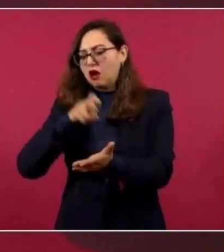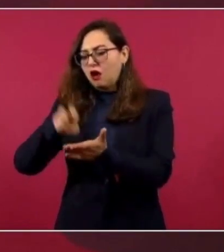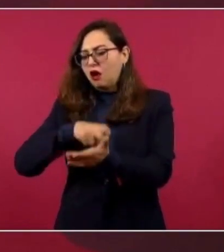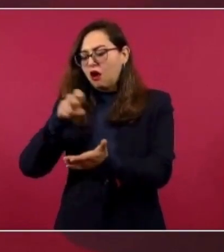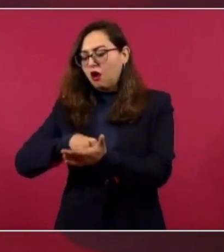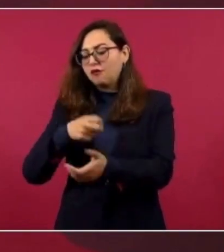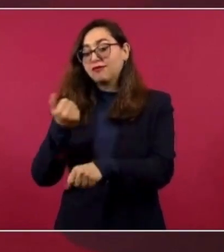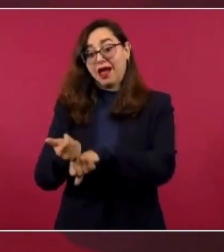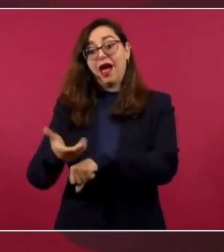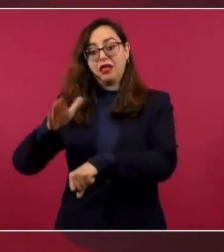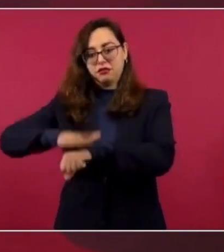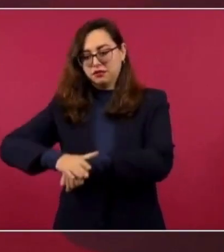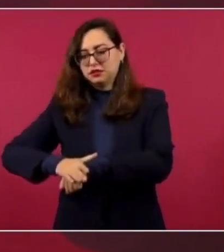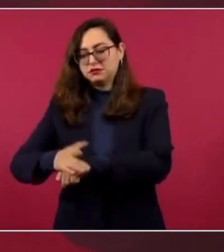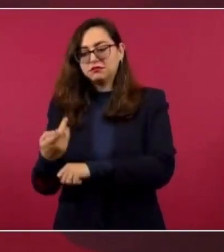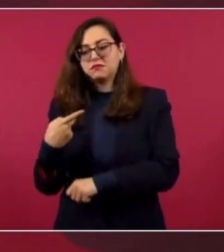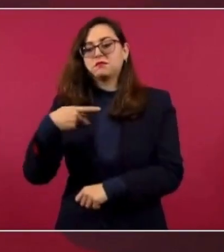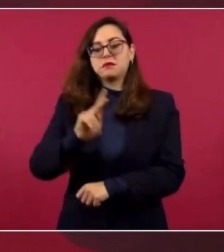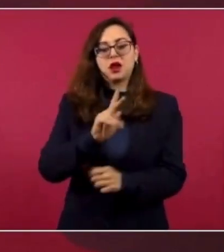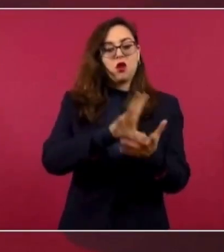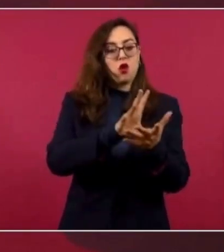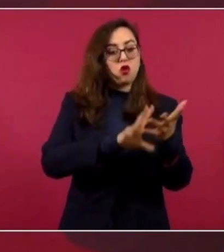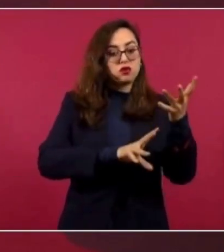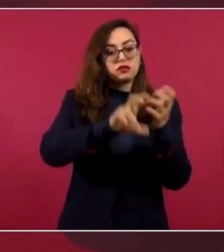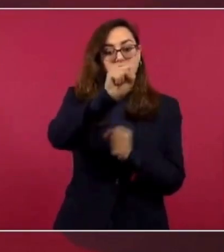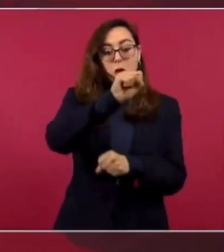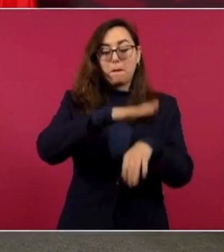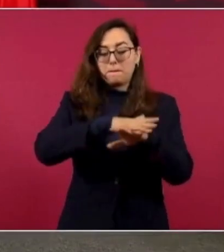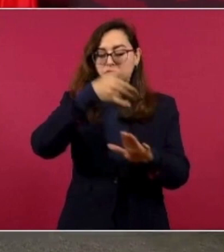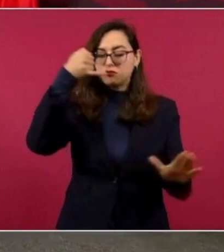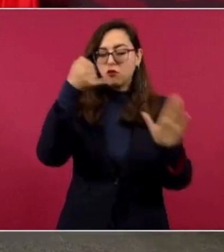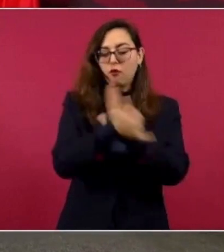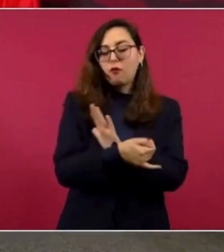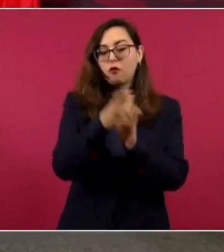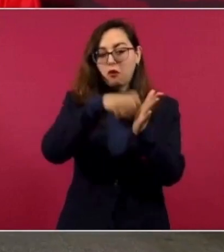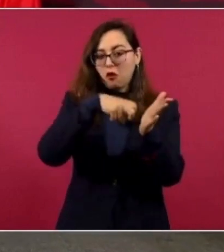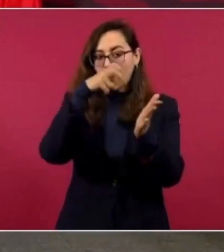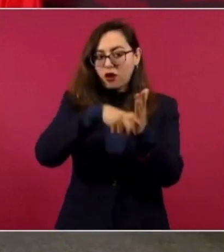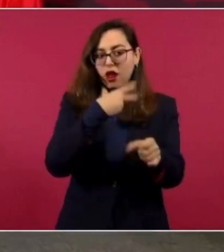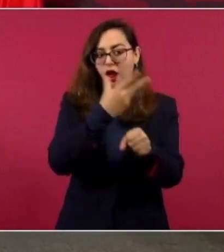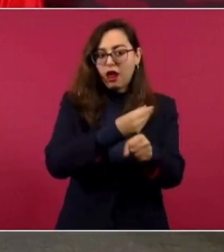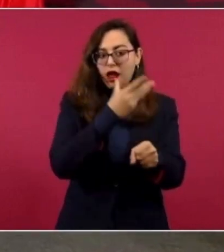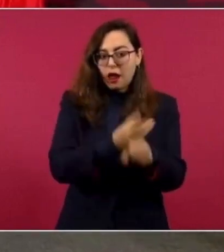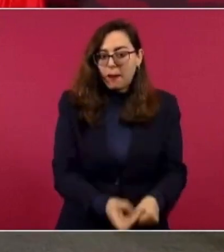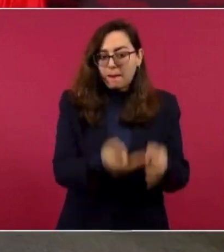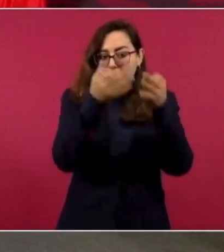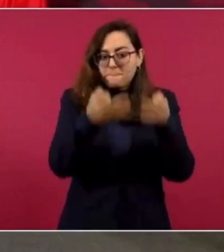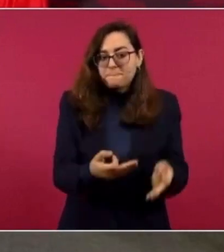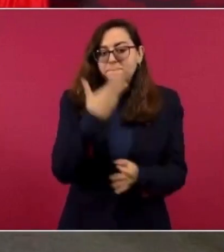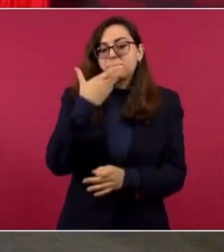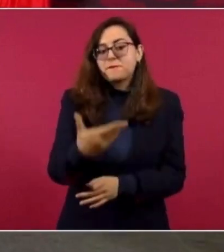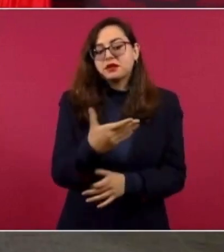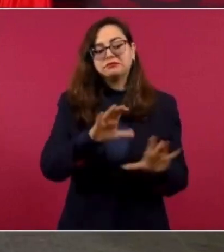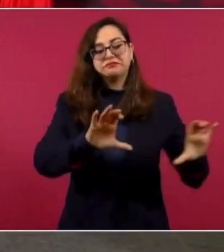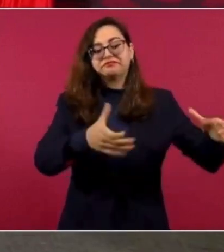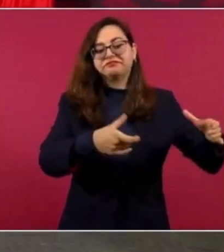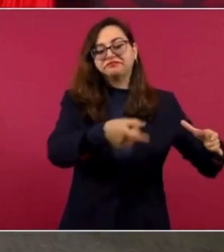bloque conservador no quiso que se